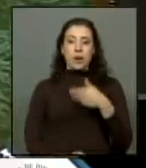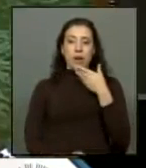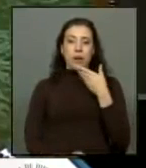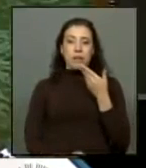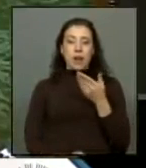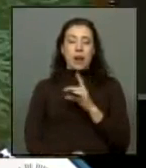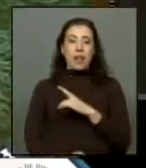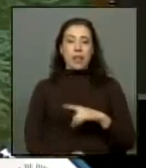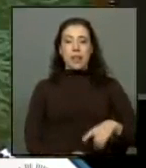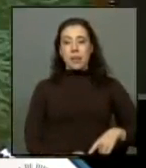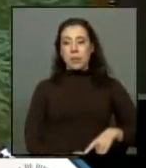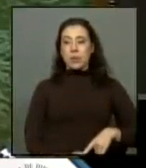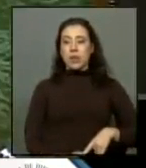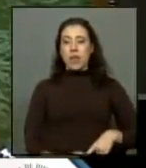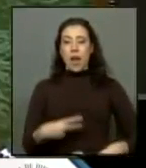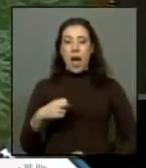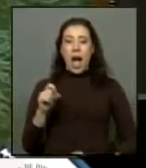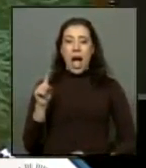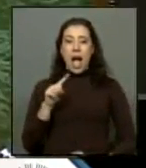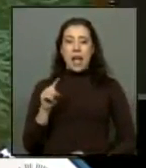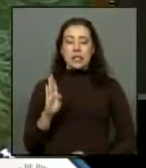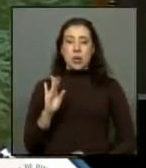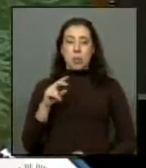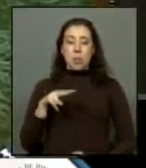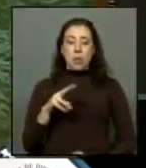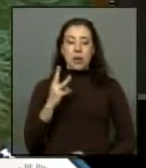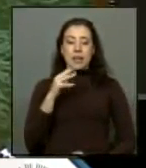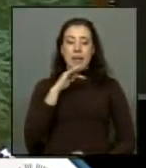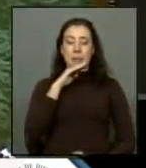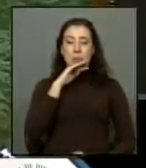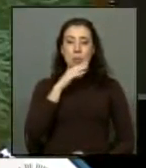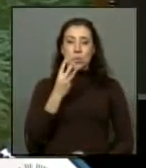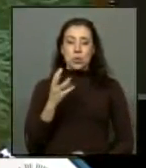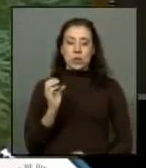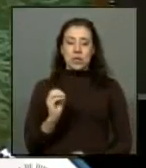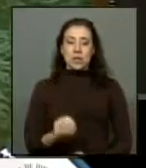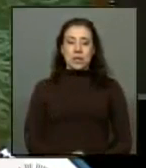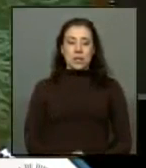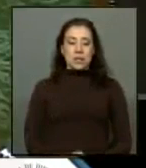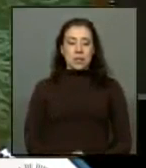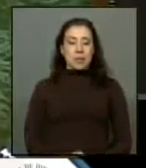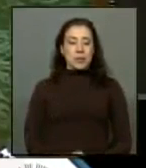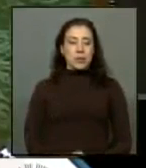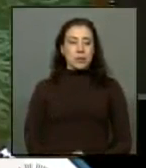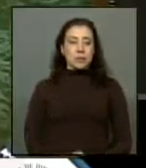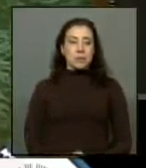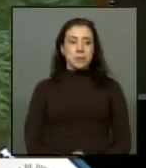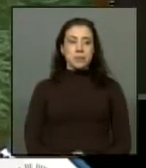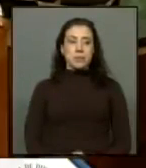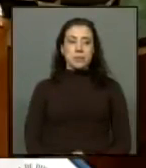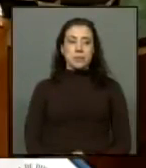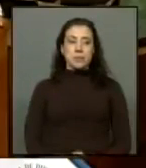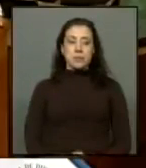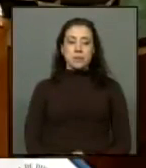palabra el diputado Azbun por tres minutos y medio. Gracias, presidente.